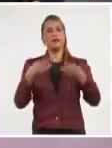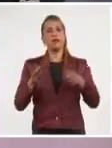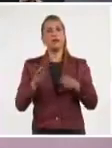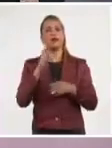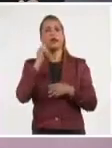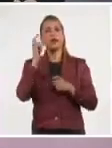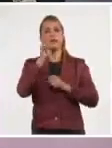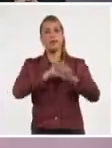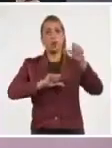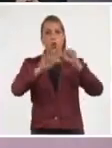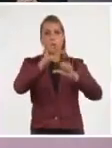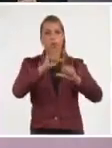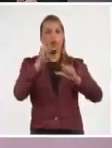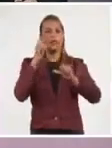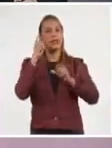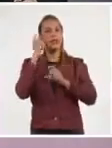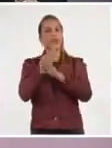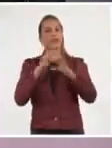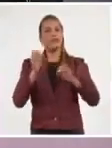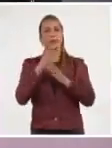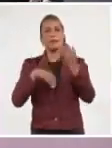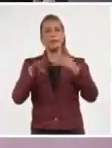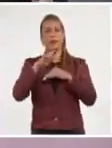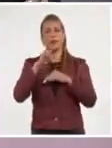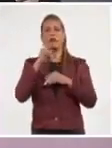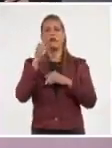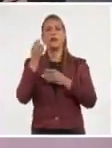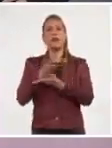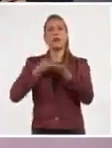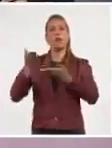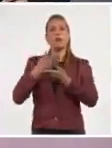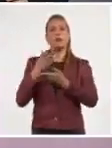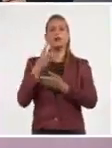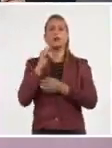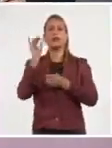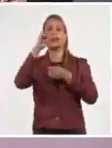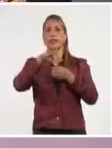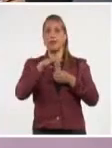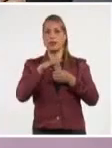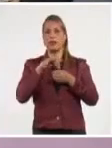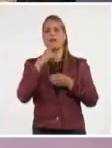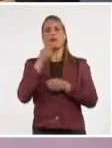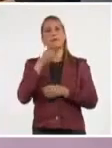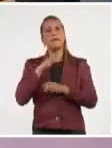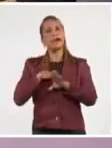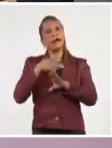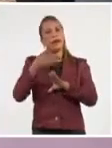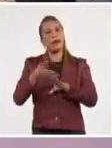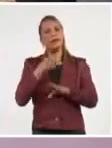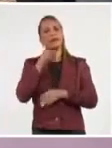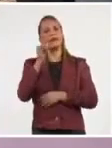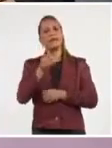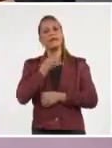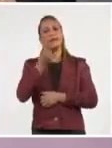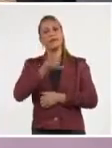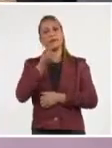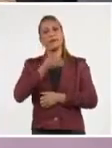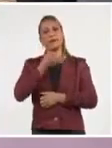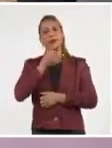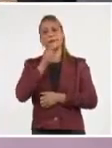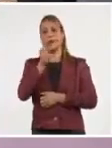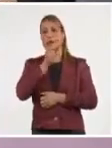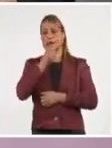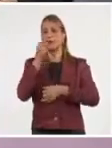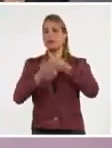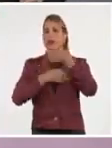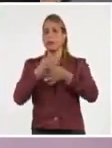Observatorio científico del Ministerio de Comercio Interior, más adelante el periodista Miguel Ángel Rivalta nos va a ofrecer los detalles de